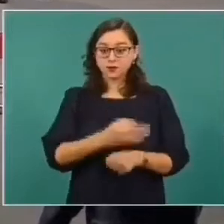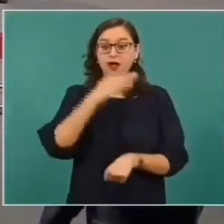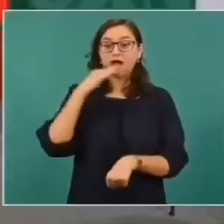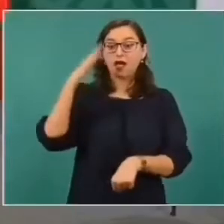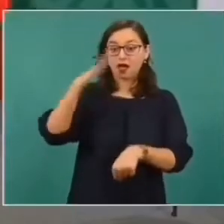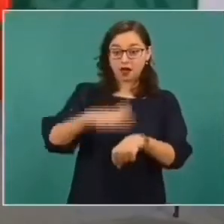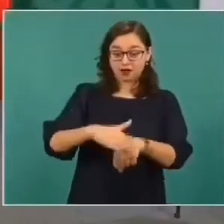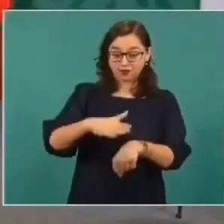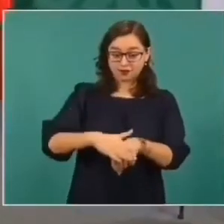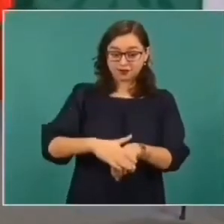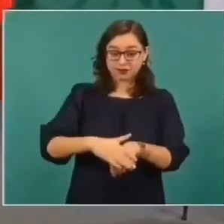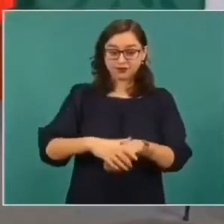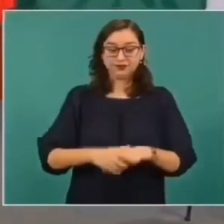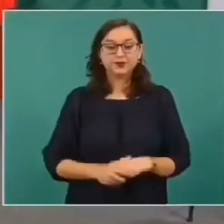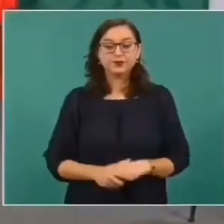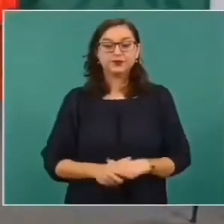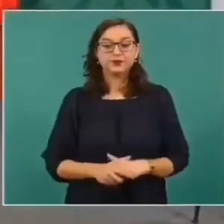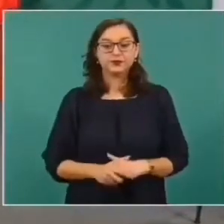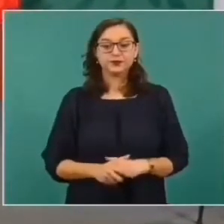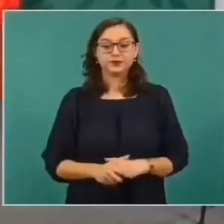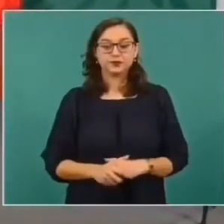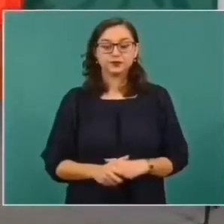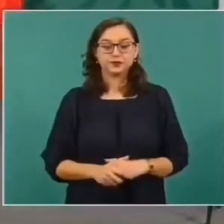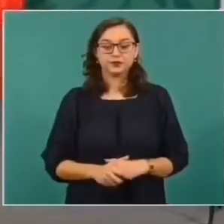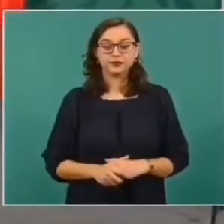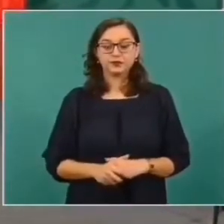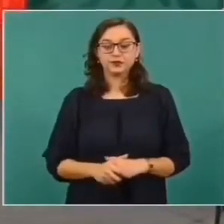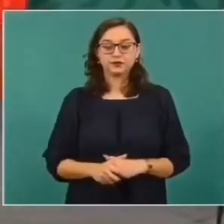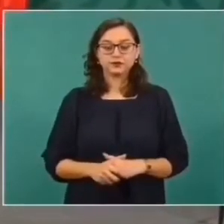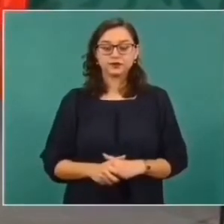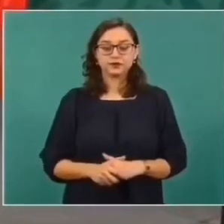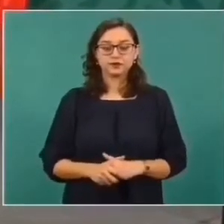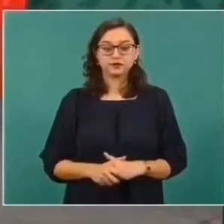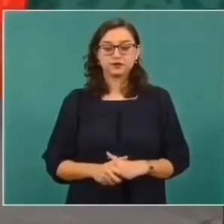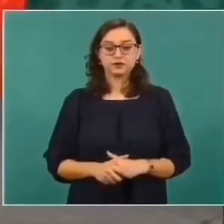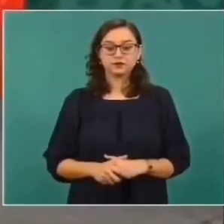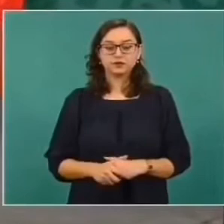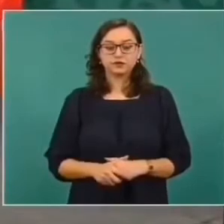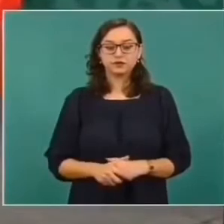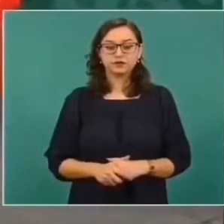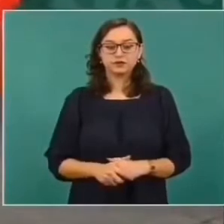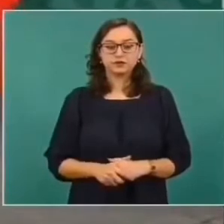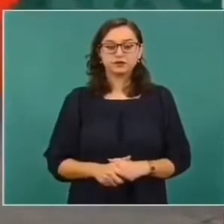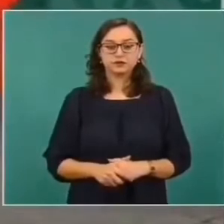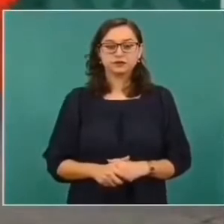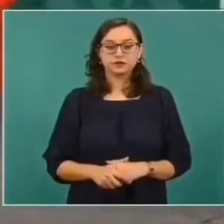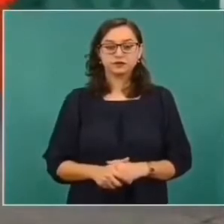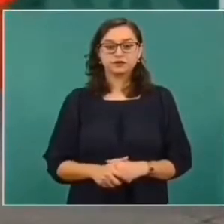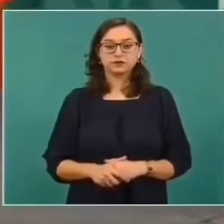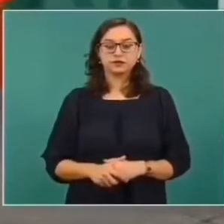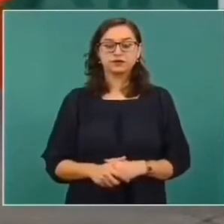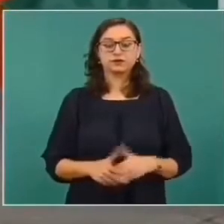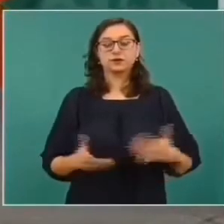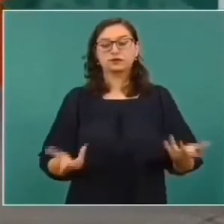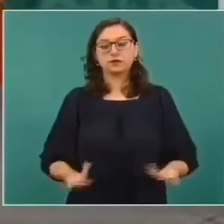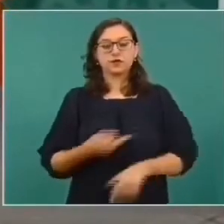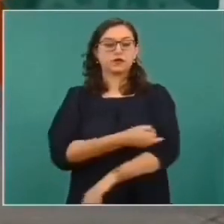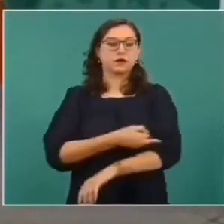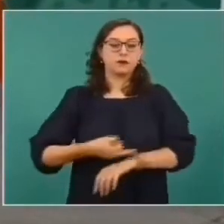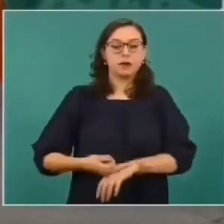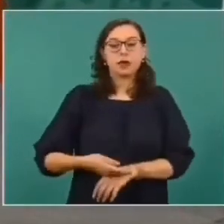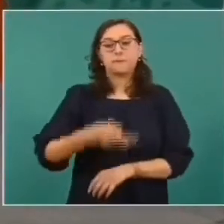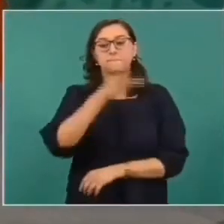Vamos a enviar un mensaje también a las familias, madres, padres,